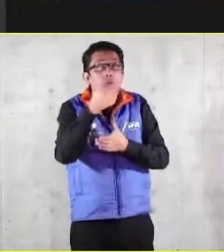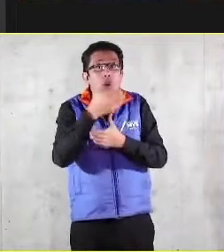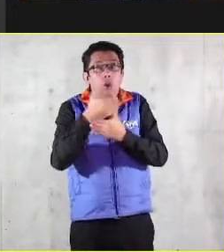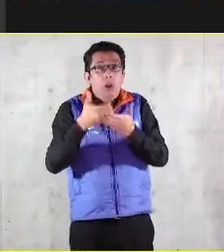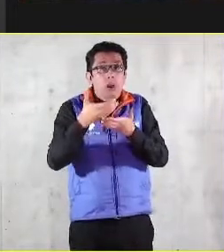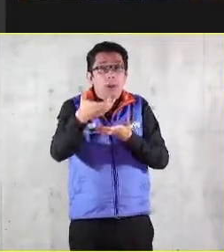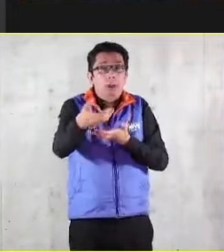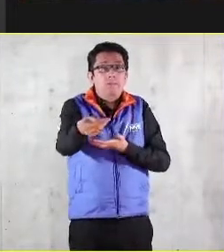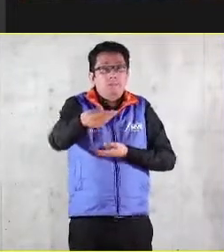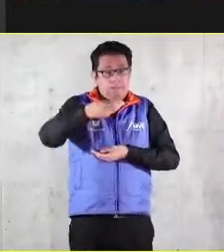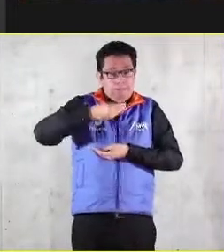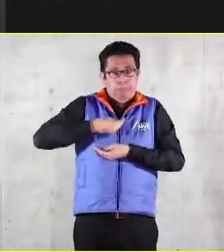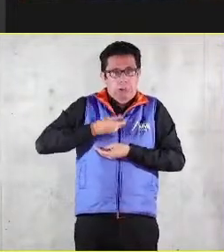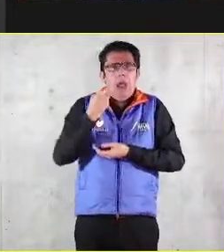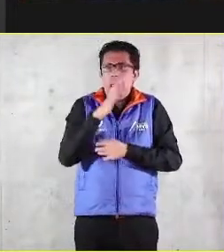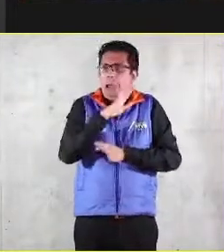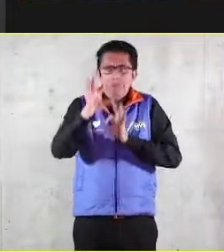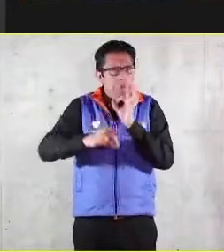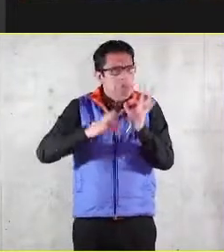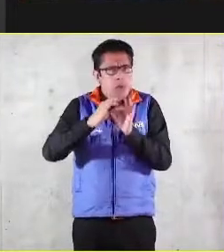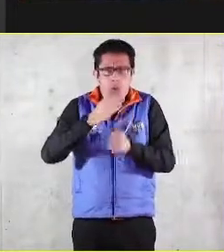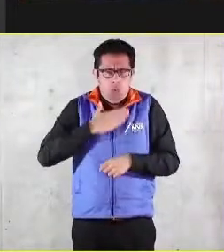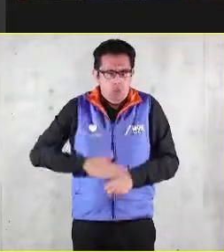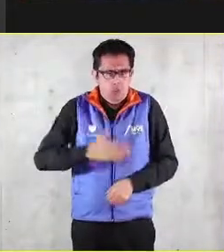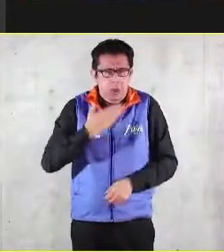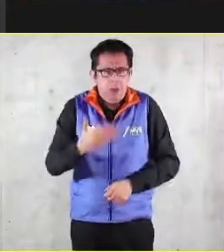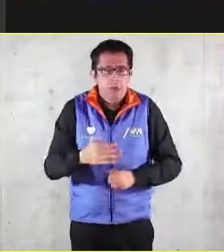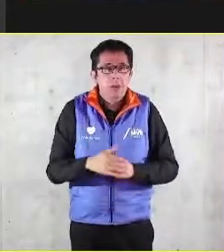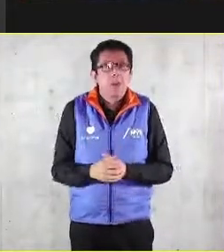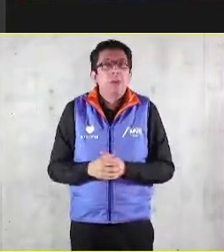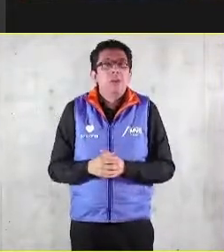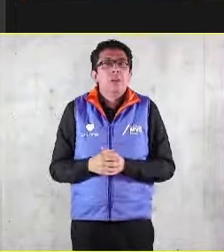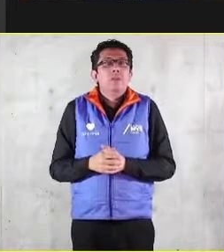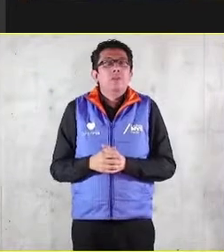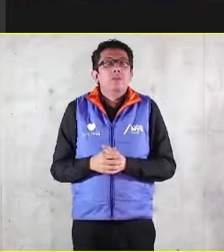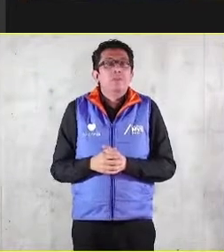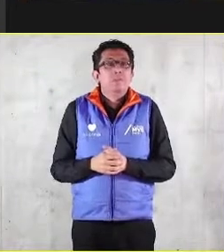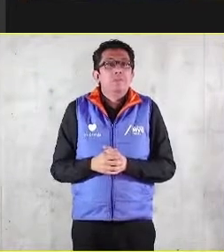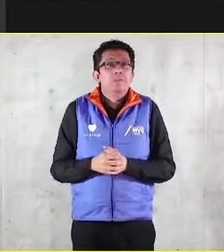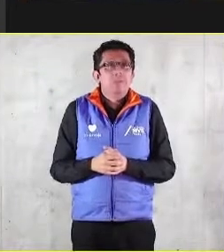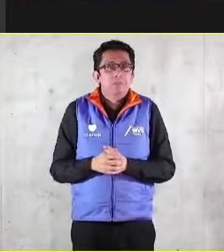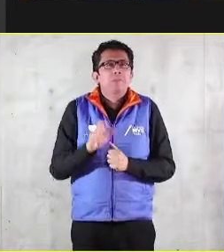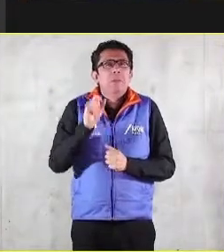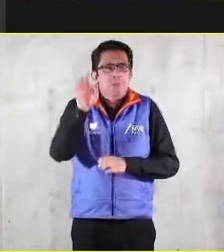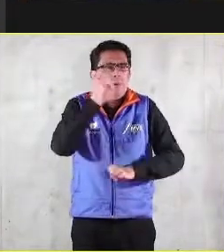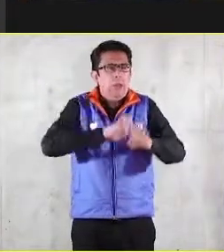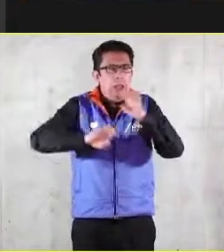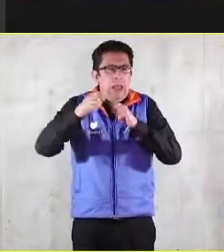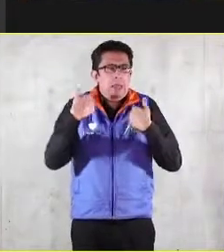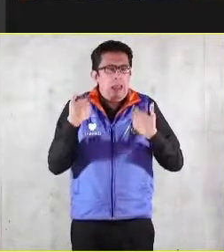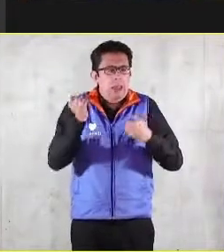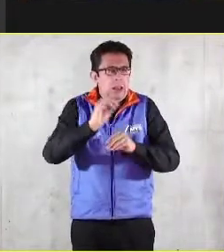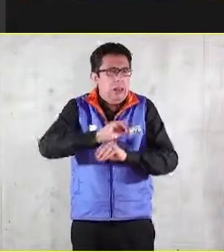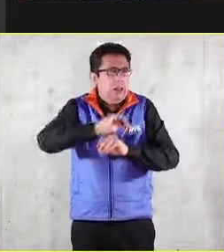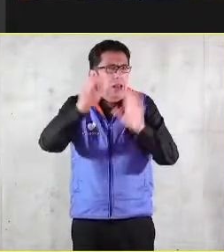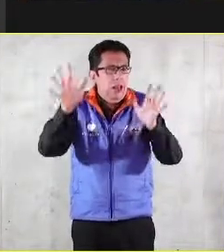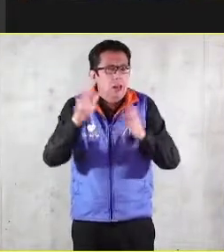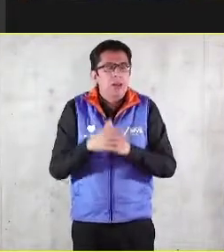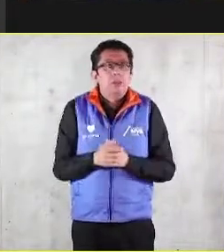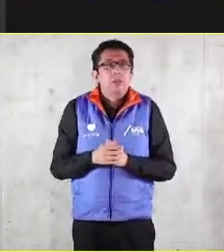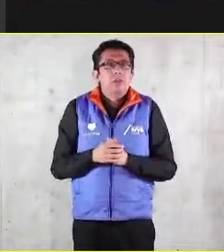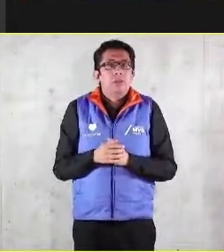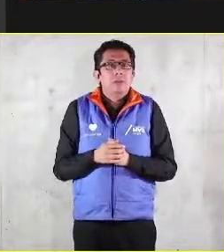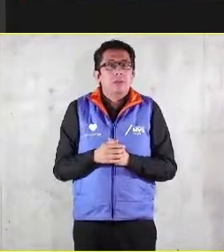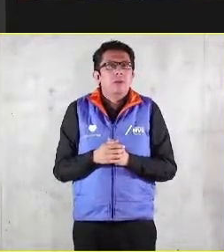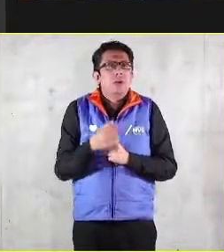cumplido con la justicia conmutativa. Luego y eso lo tenemos muy claro los empresarios un tercio de